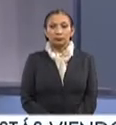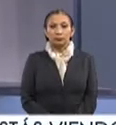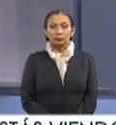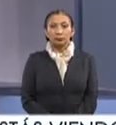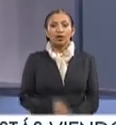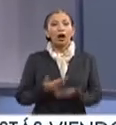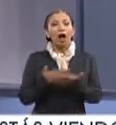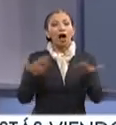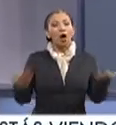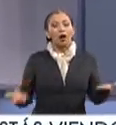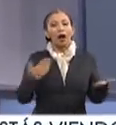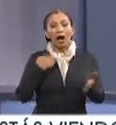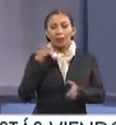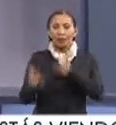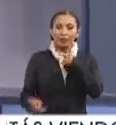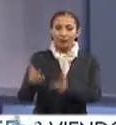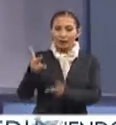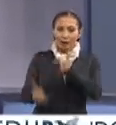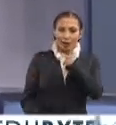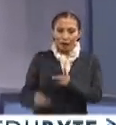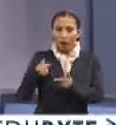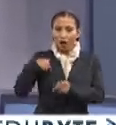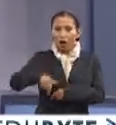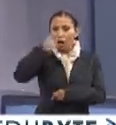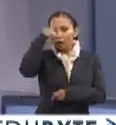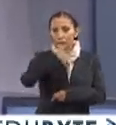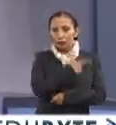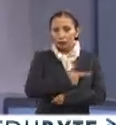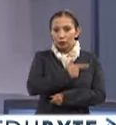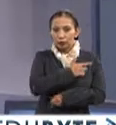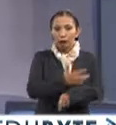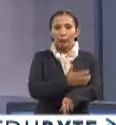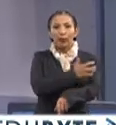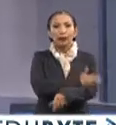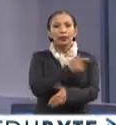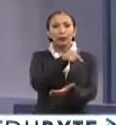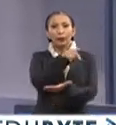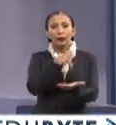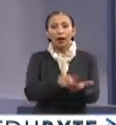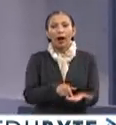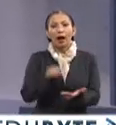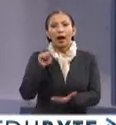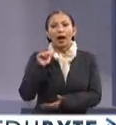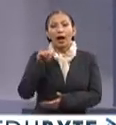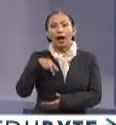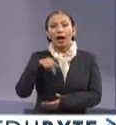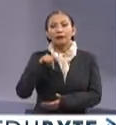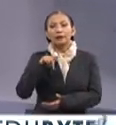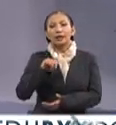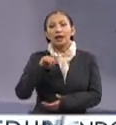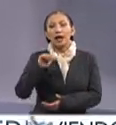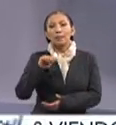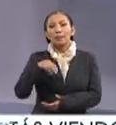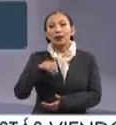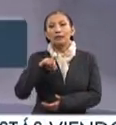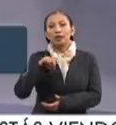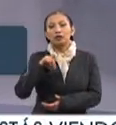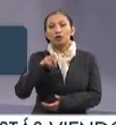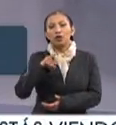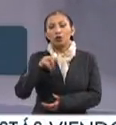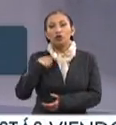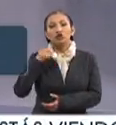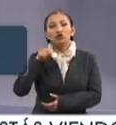Bueno, vamos con la siguiente conversación y esta noche me da mucho gusto que nos acompañe aquí en el estudio Antí Aldasoro. es el subdirector